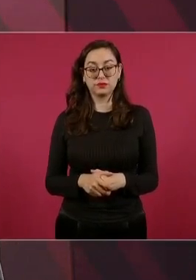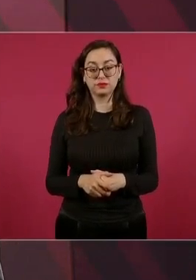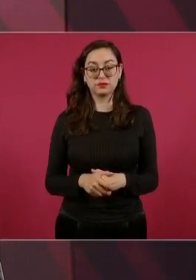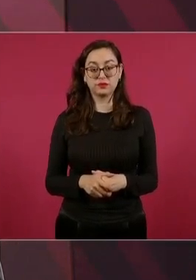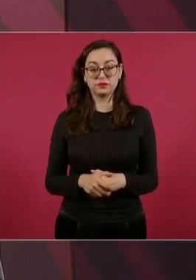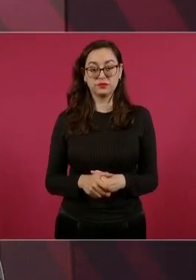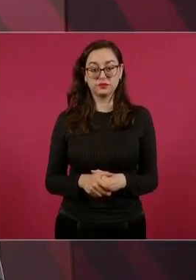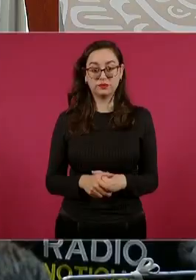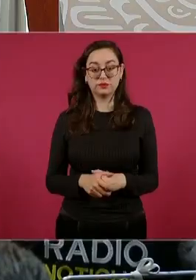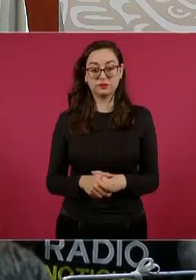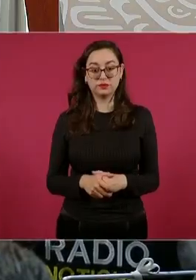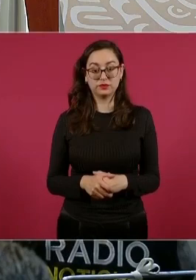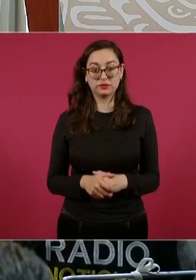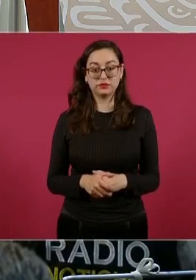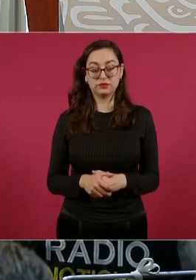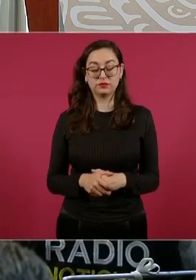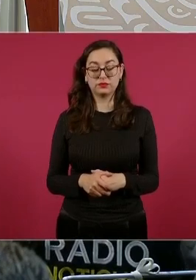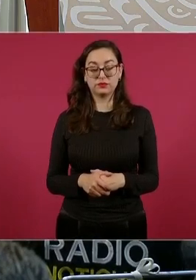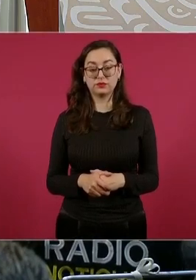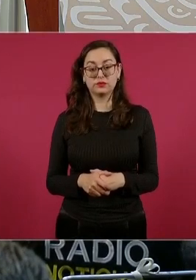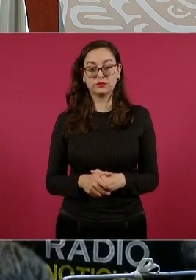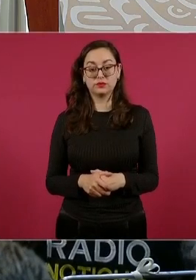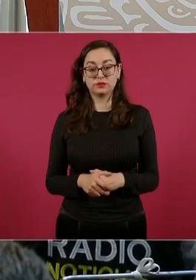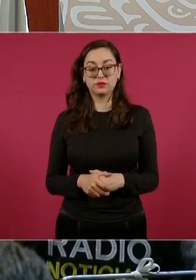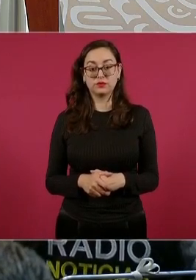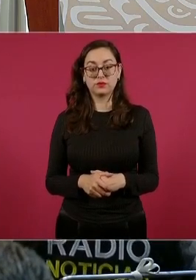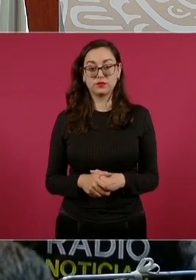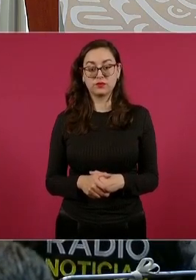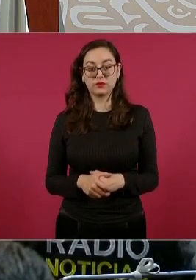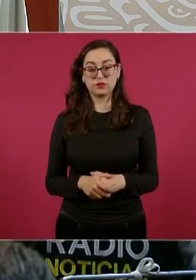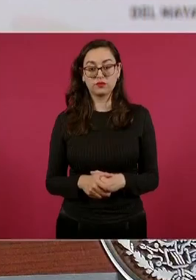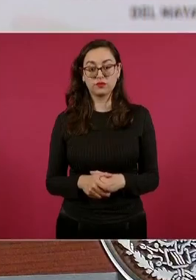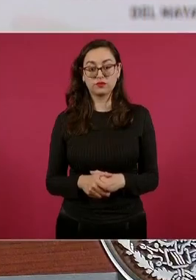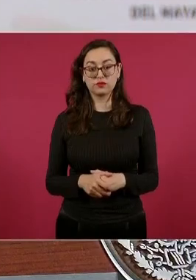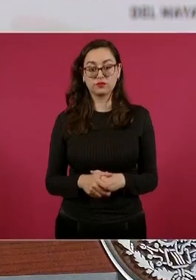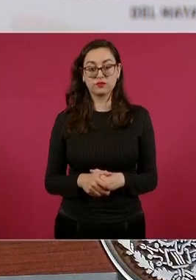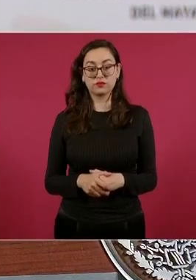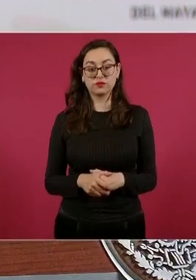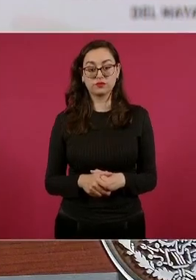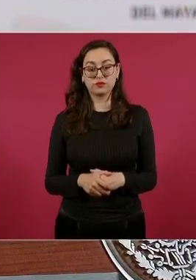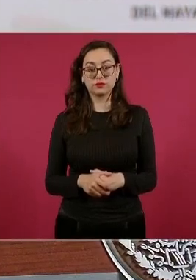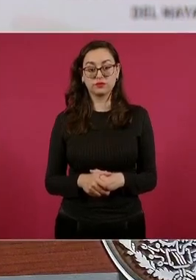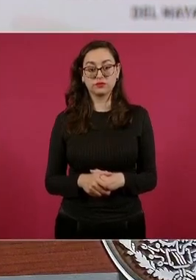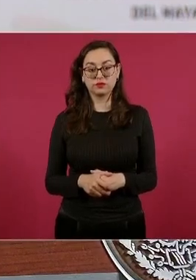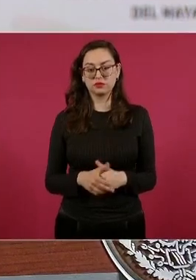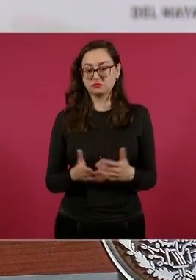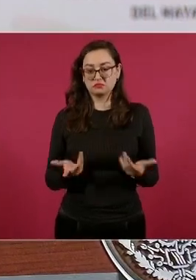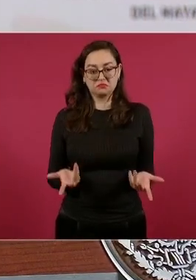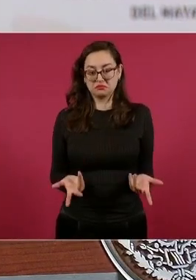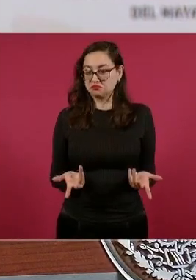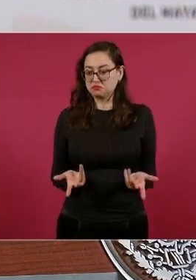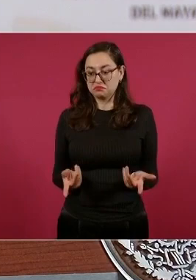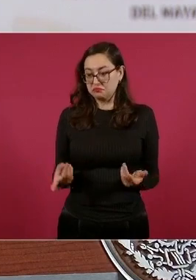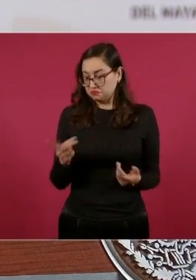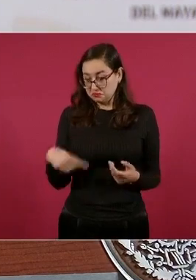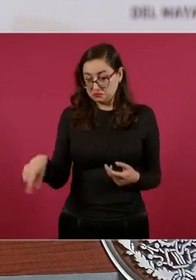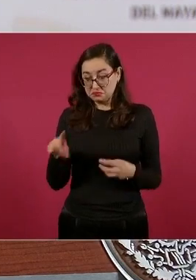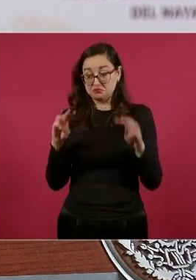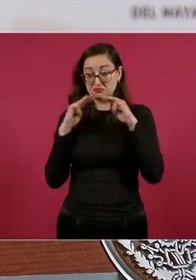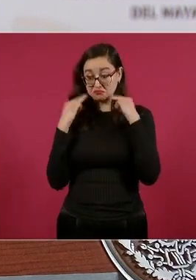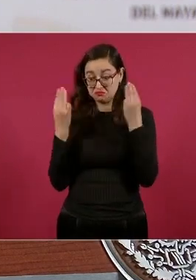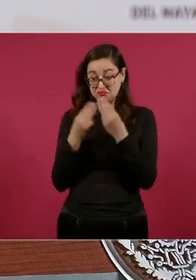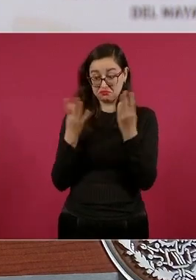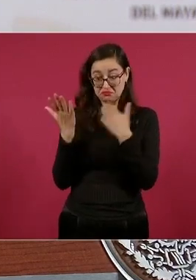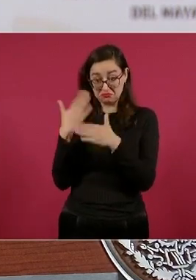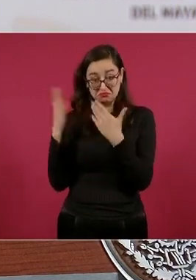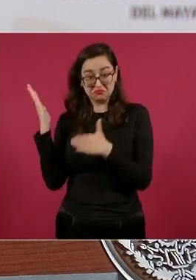Entonces, no va a tener éxito esa